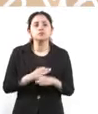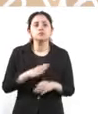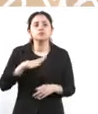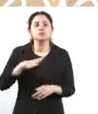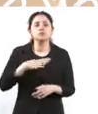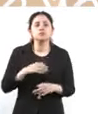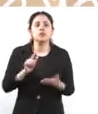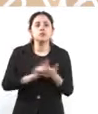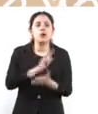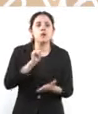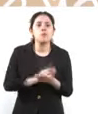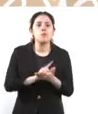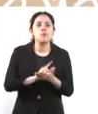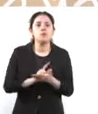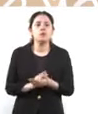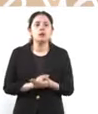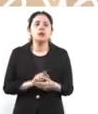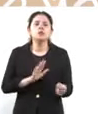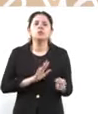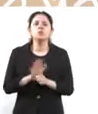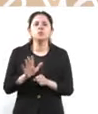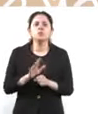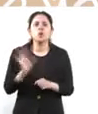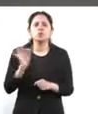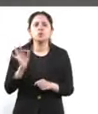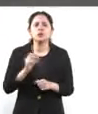leyes secundarias? Si se puede escapar o no.